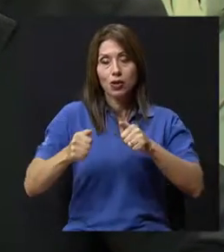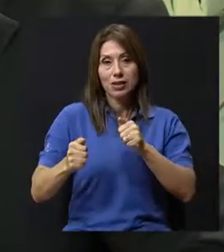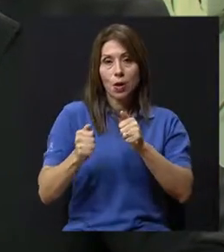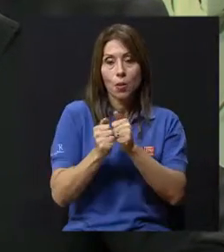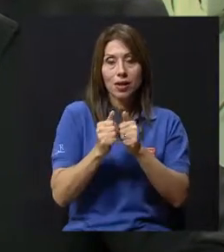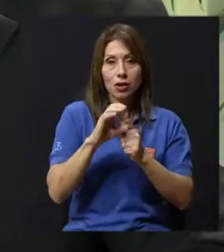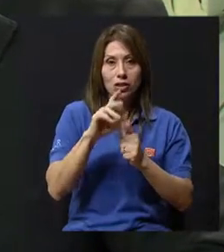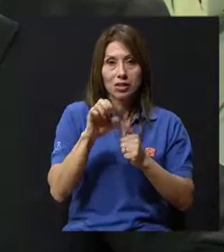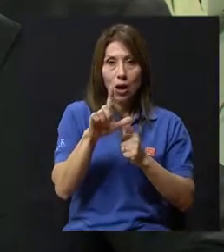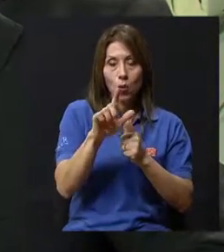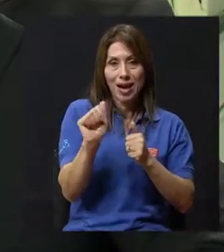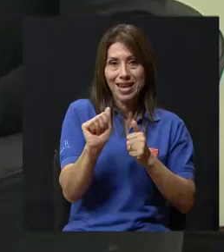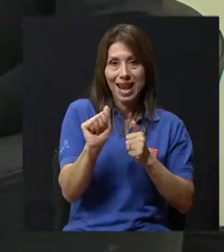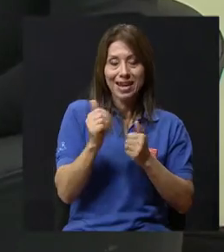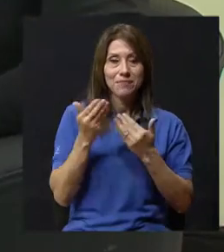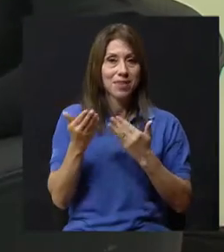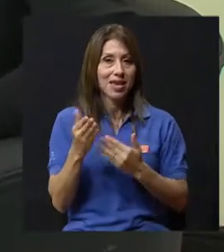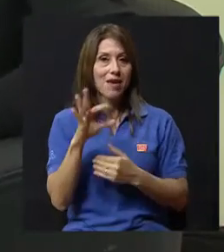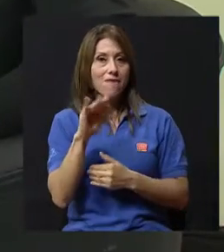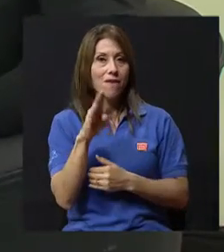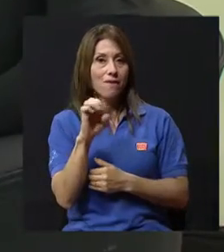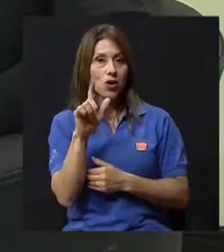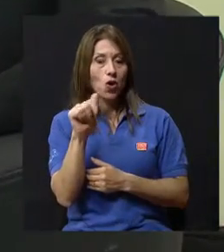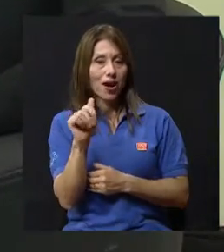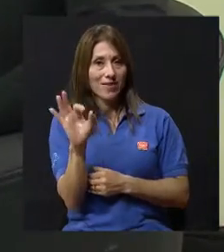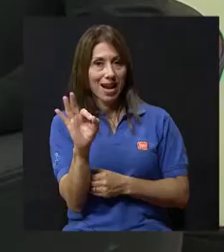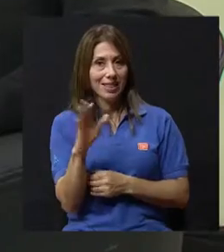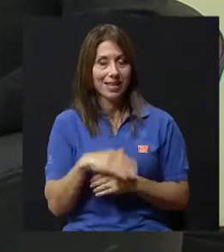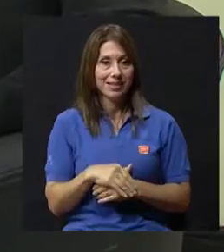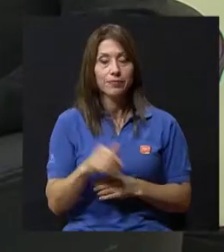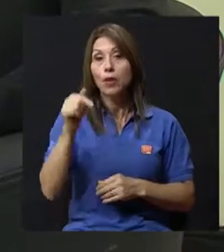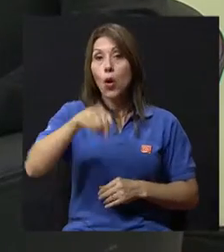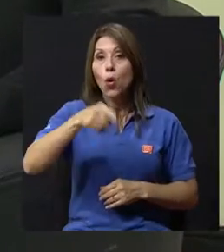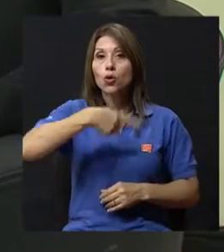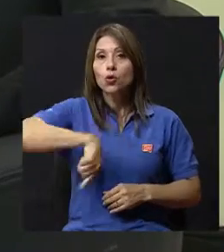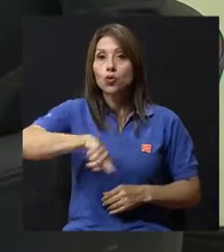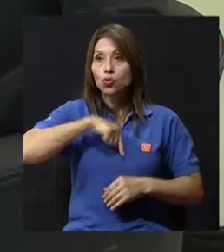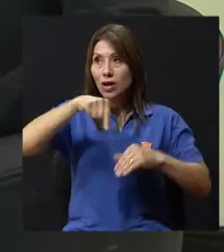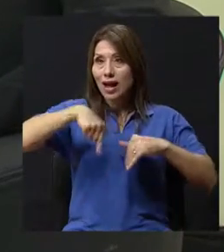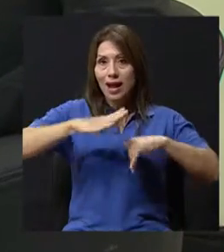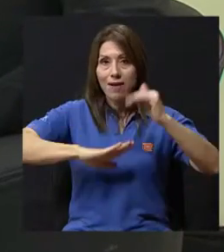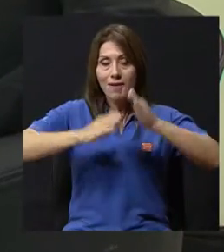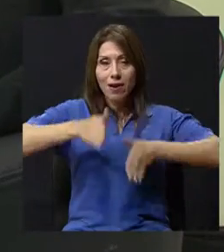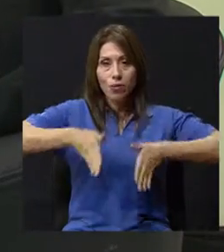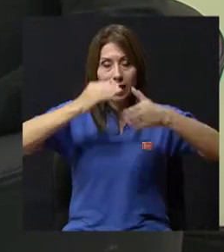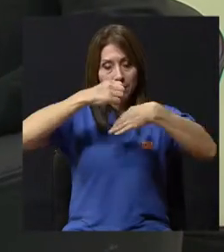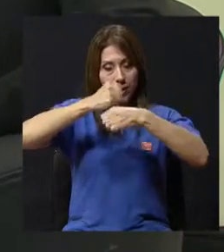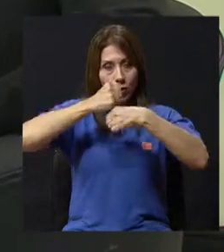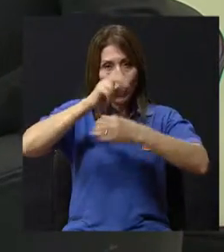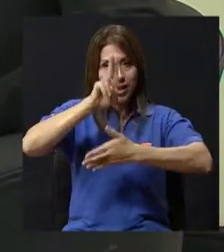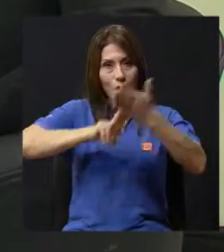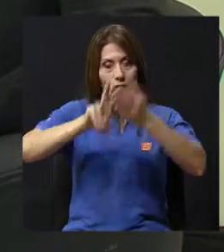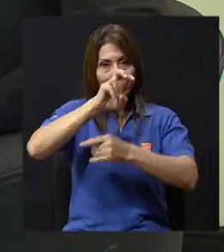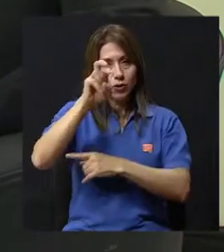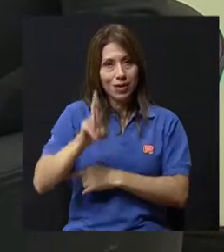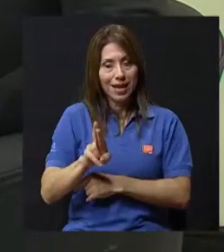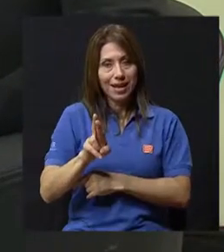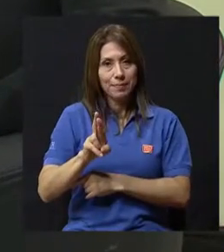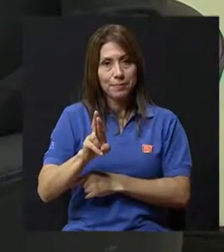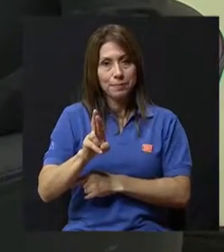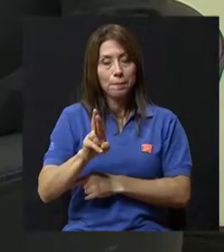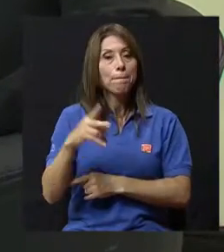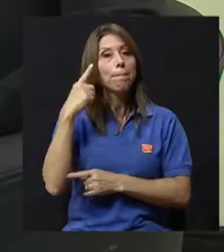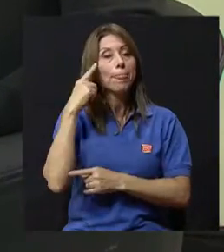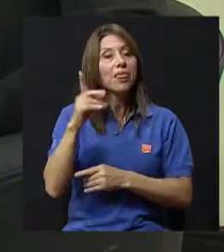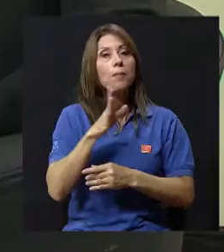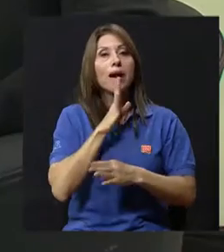día de hoy les estamos acompañando, Saúl Aguilar y Fabiola Fernández. El día de hoy nos encontramos desde la Facultad de Microbiología de la Universidad